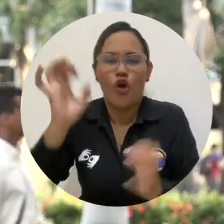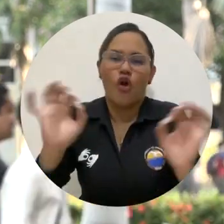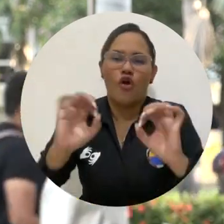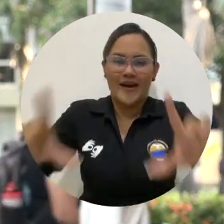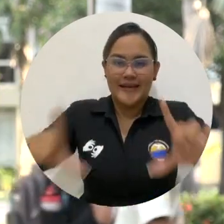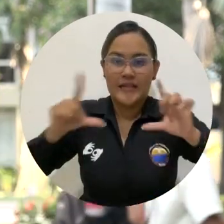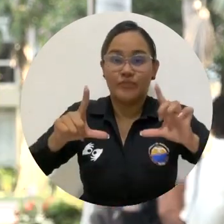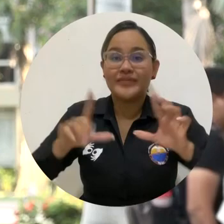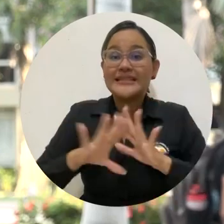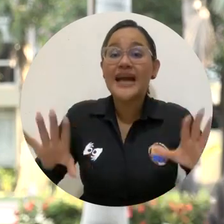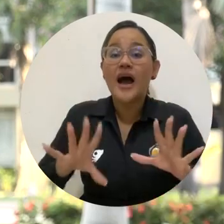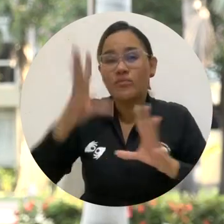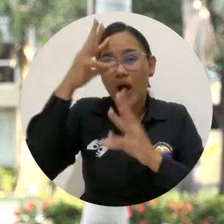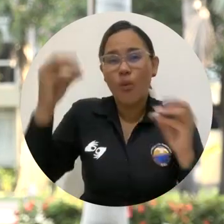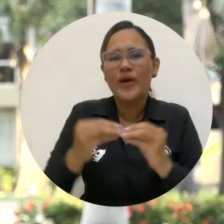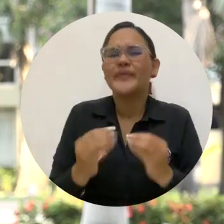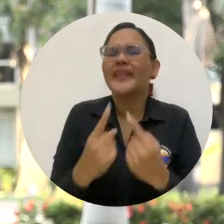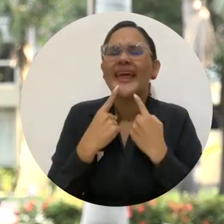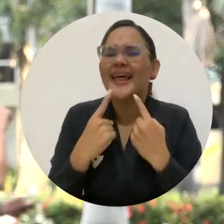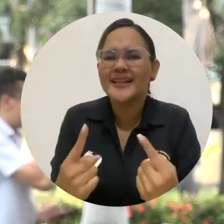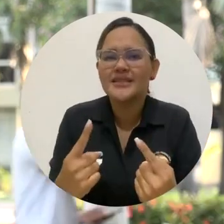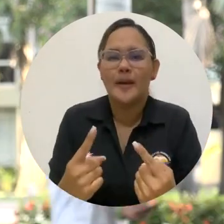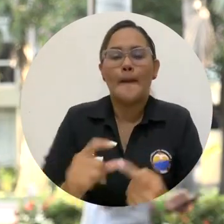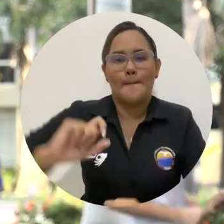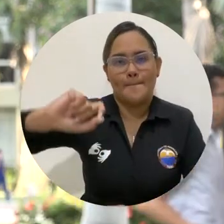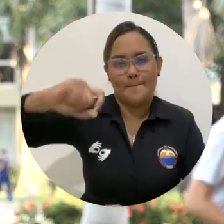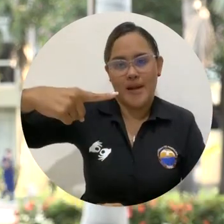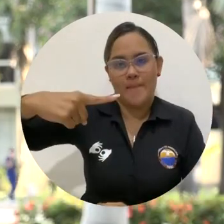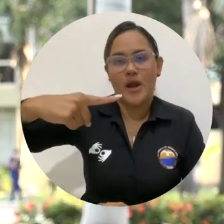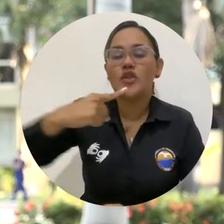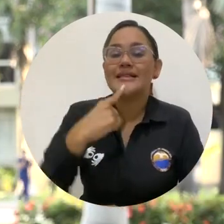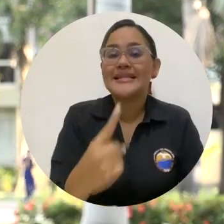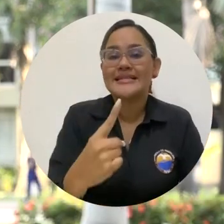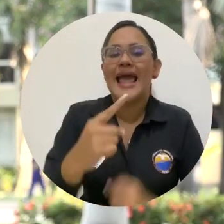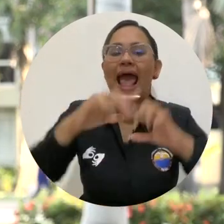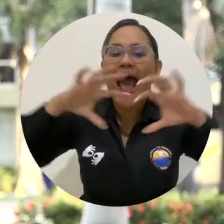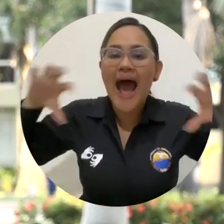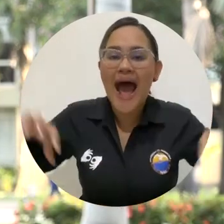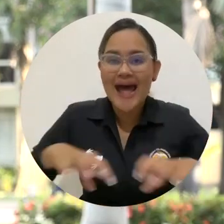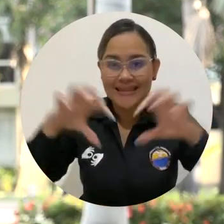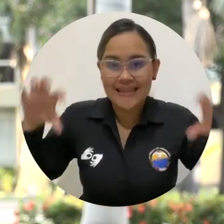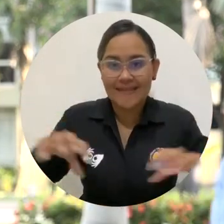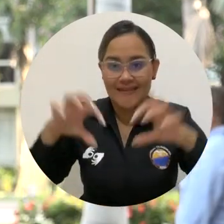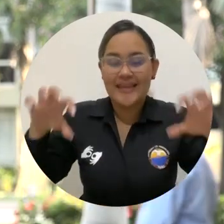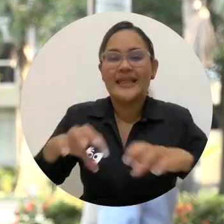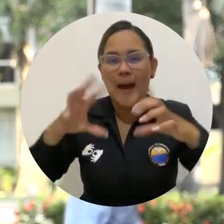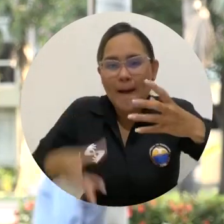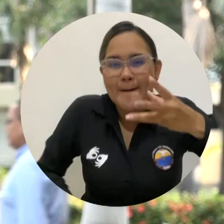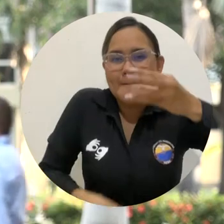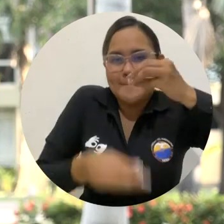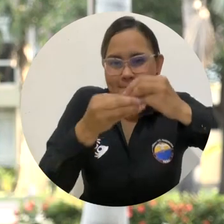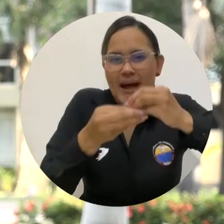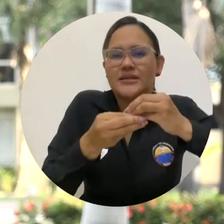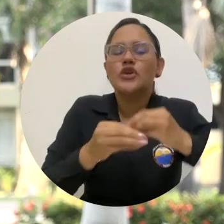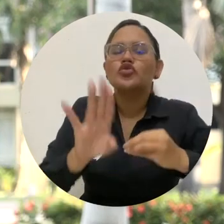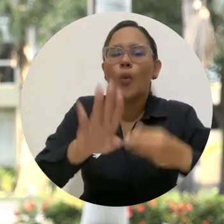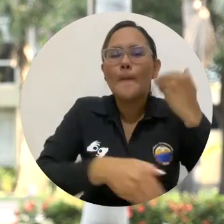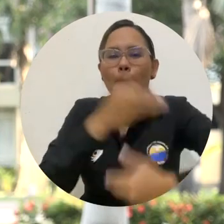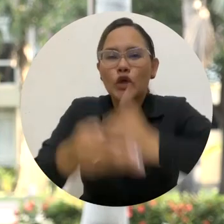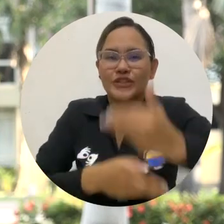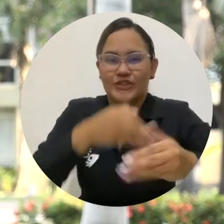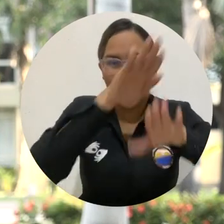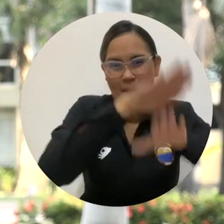docentes y egresados. En virtud de lo anterior, resuelve, primero, adicionar la siguiente actividad al